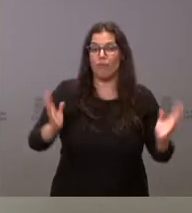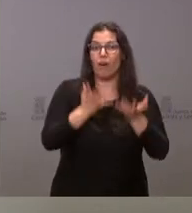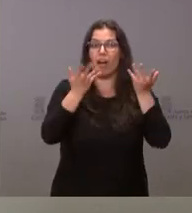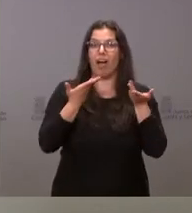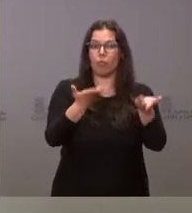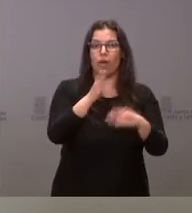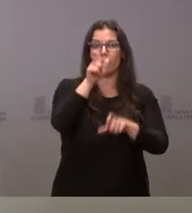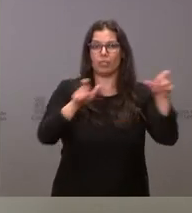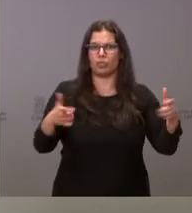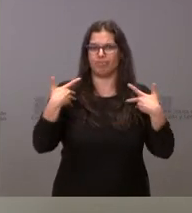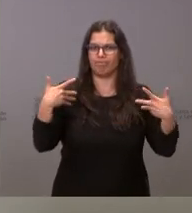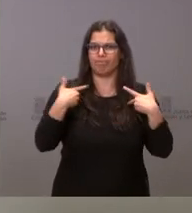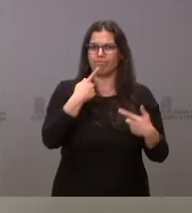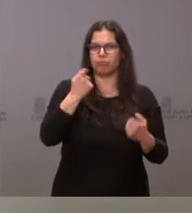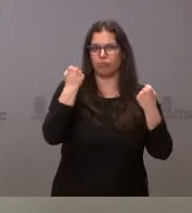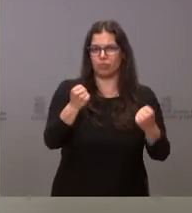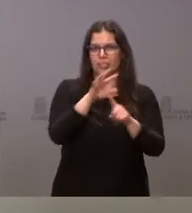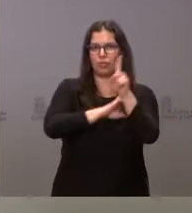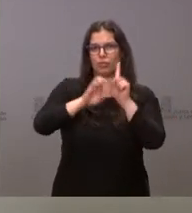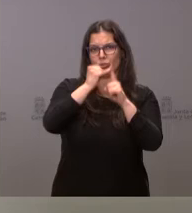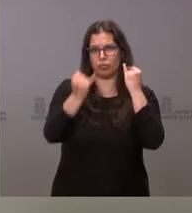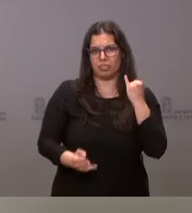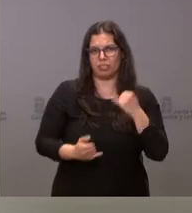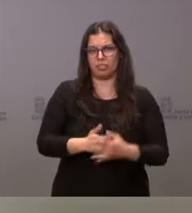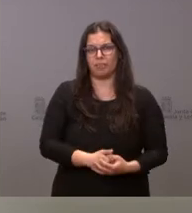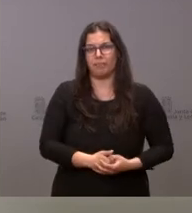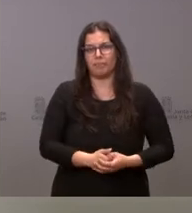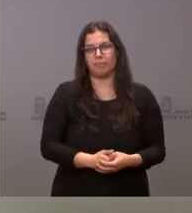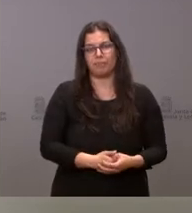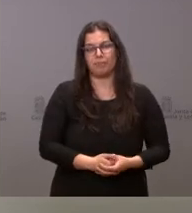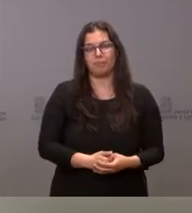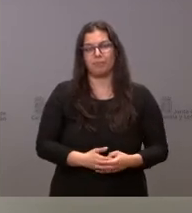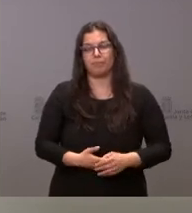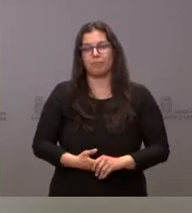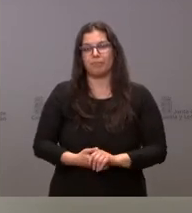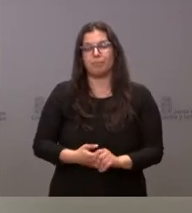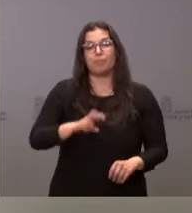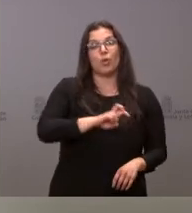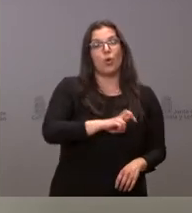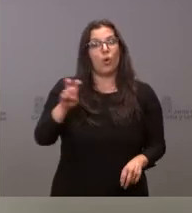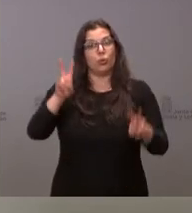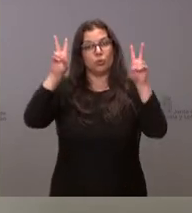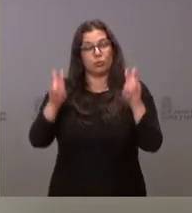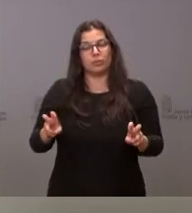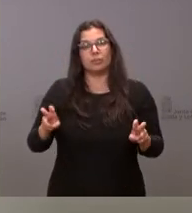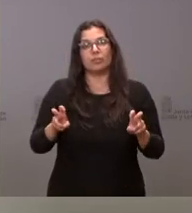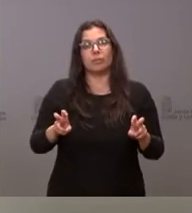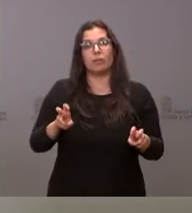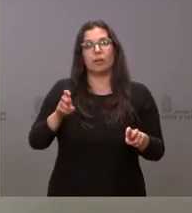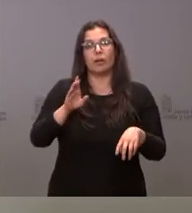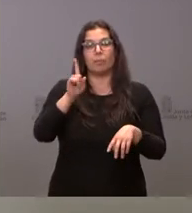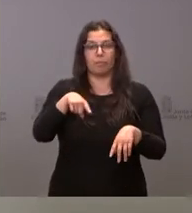pasando con muchas dificultades en este contexto de crisis. Una segunda cuestión a significarles